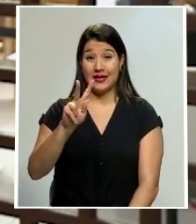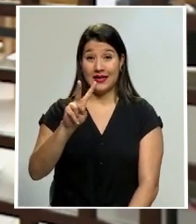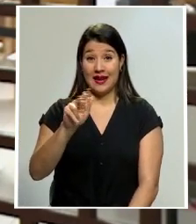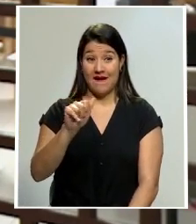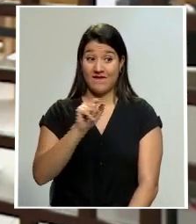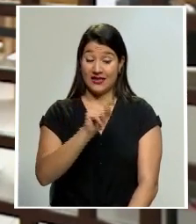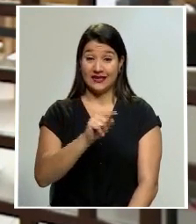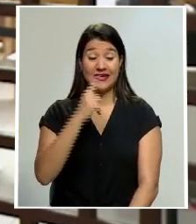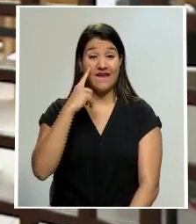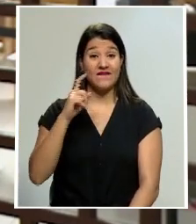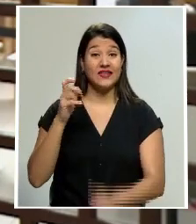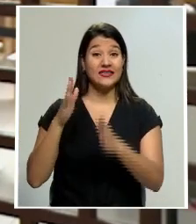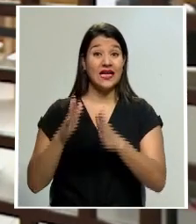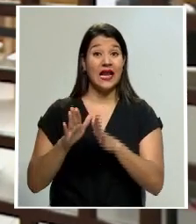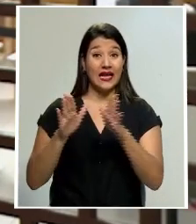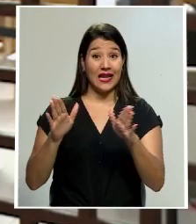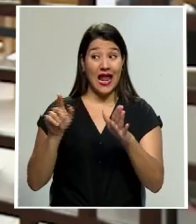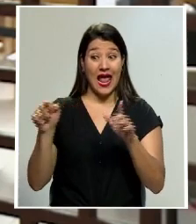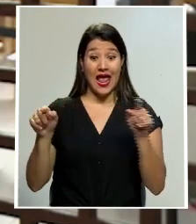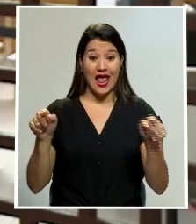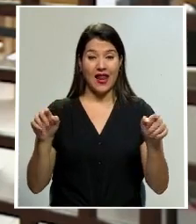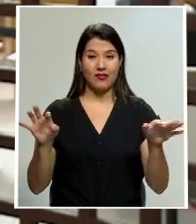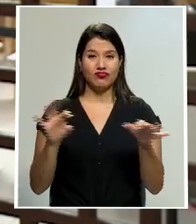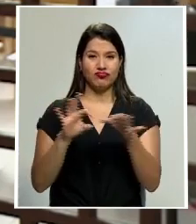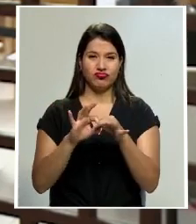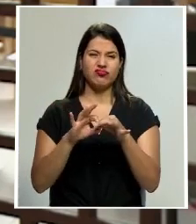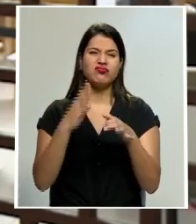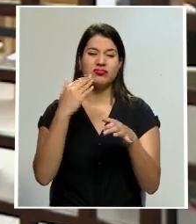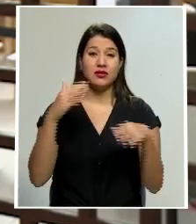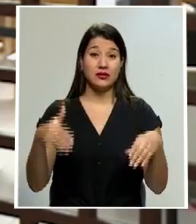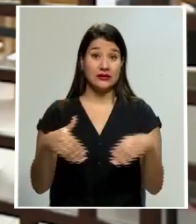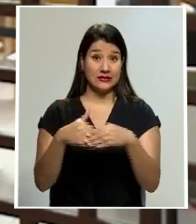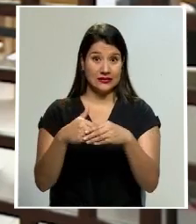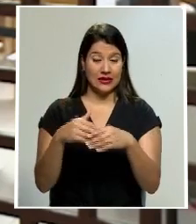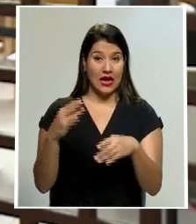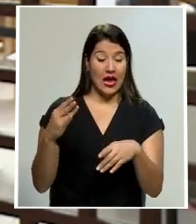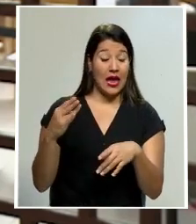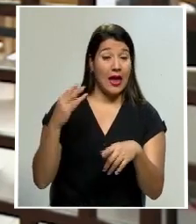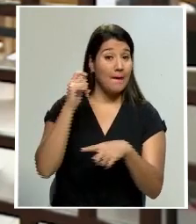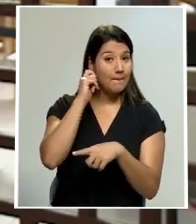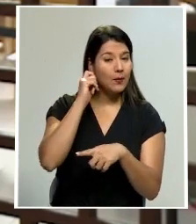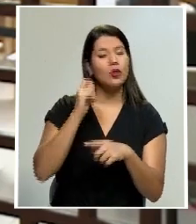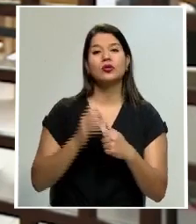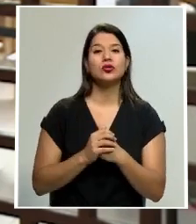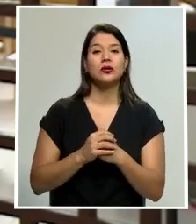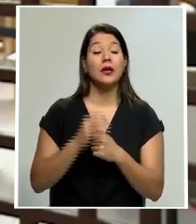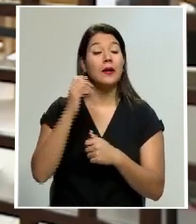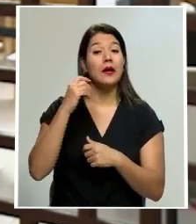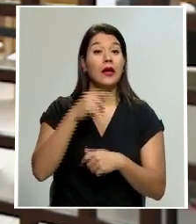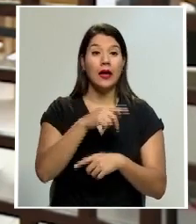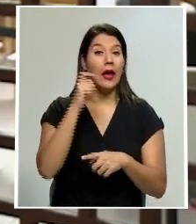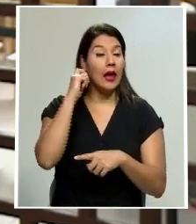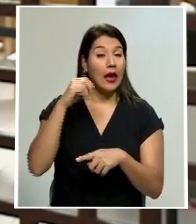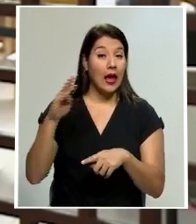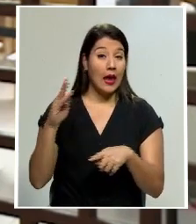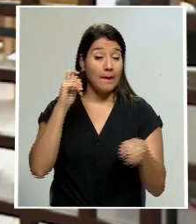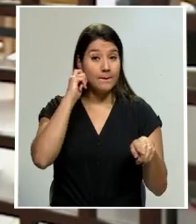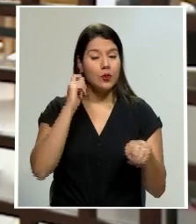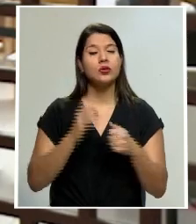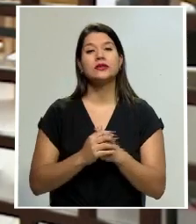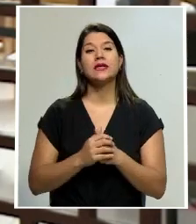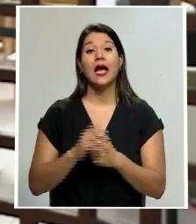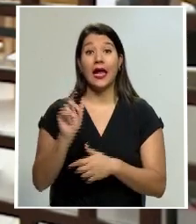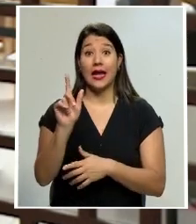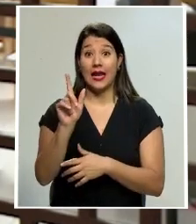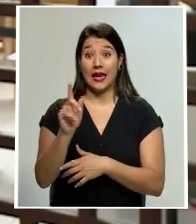General de la República, quien el mismo lunes, después de darse a conocer este tipo de indagatoria por parte